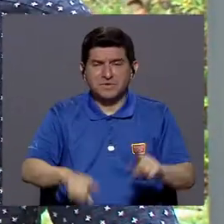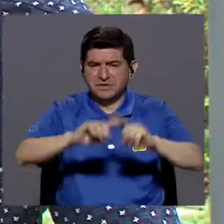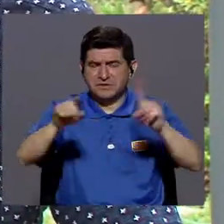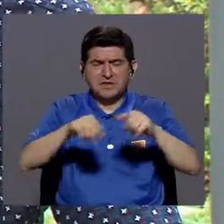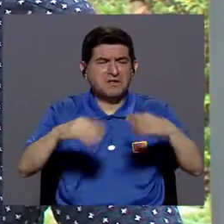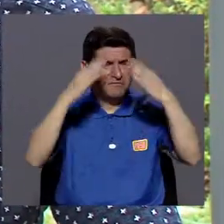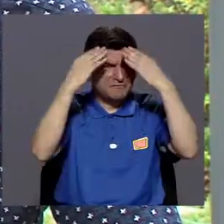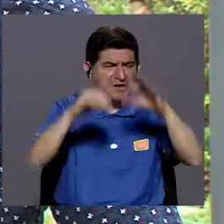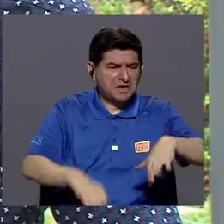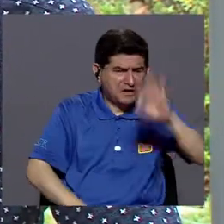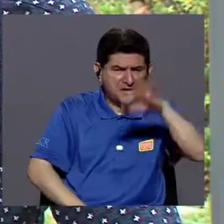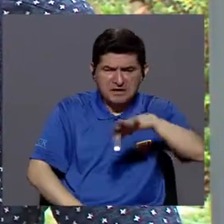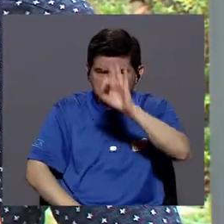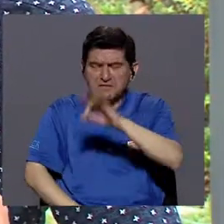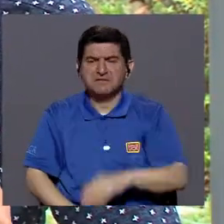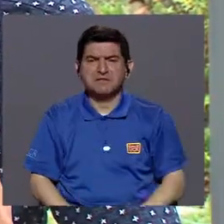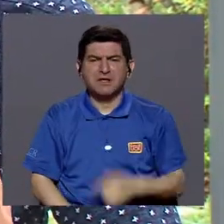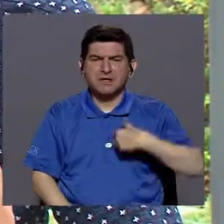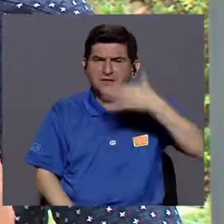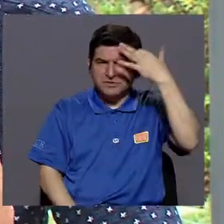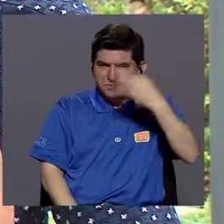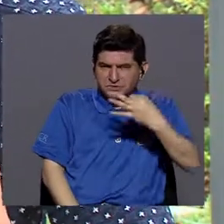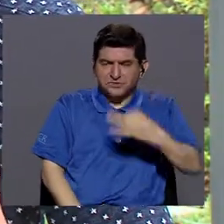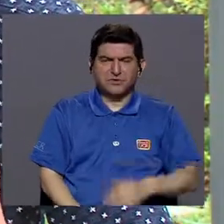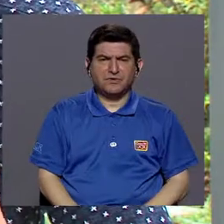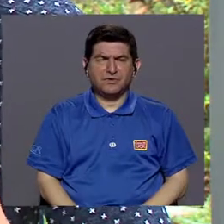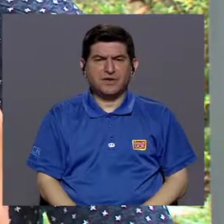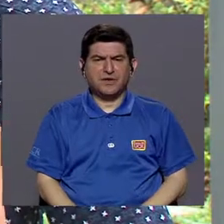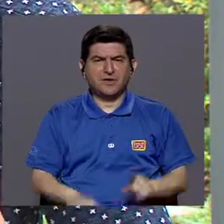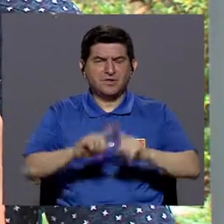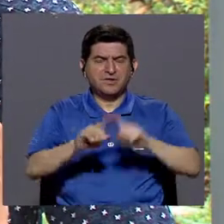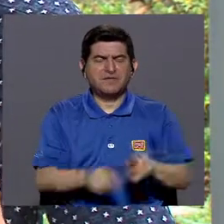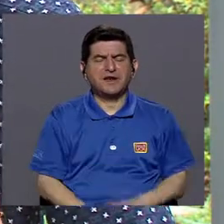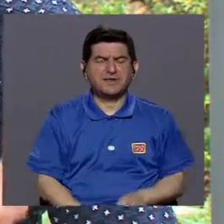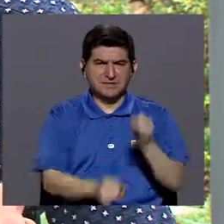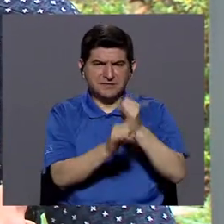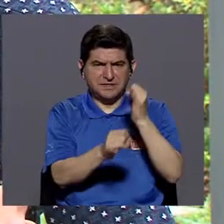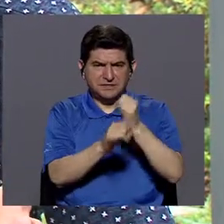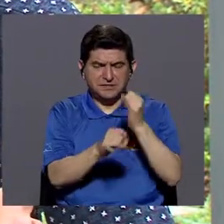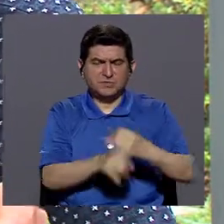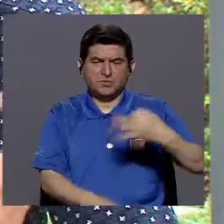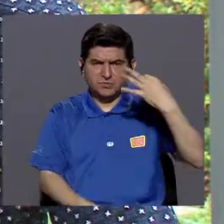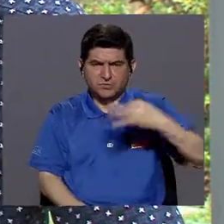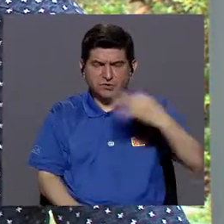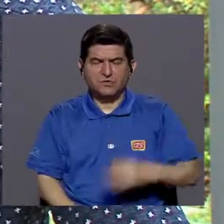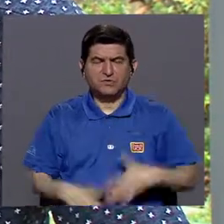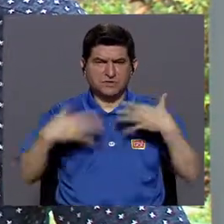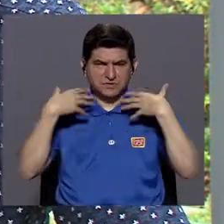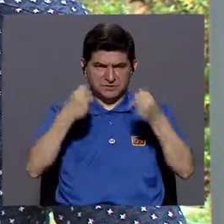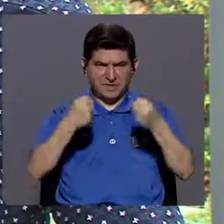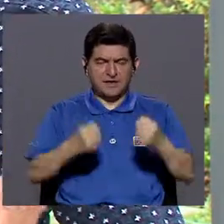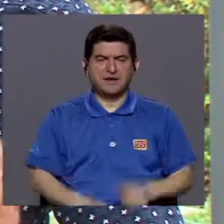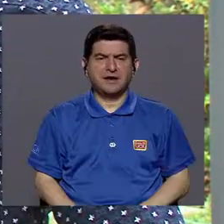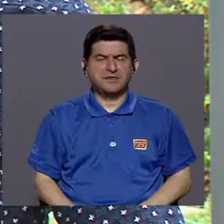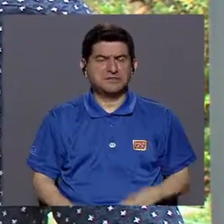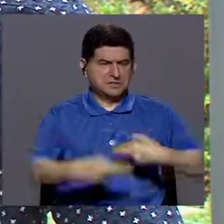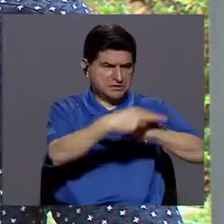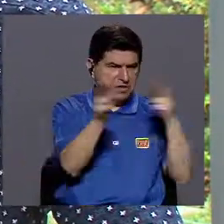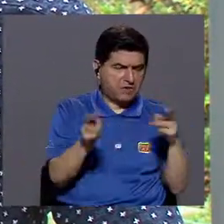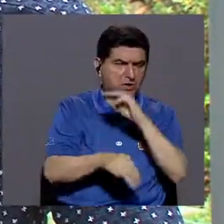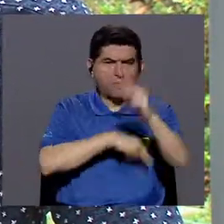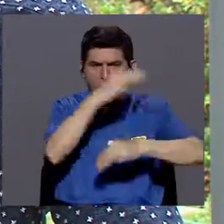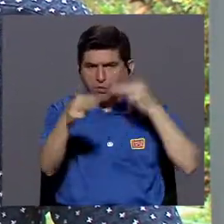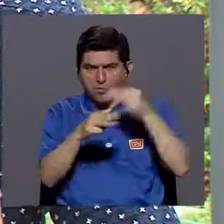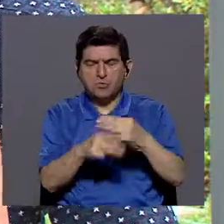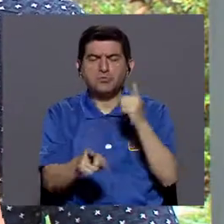informarse, yo considero que las páginas de esos entes rectores de la salud oficiales, tanto regionales como mundiales son